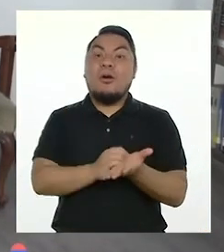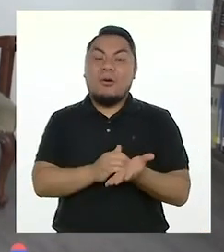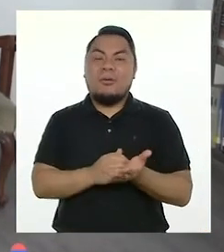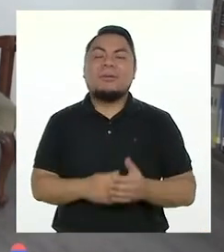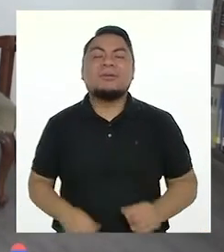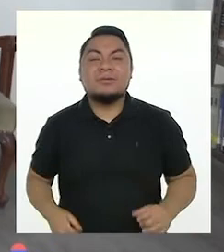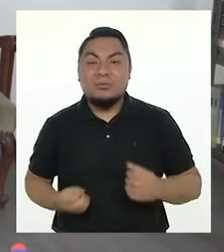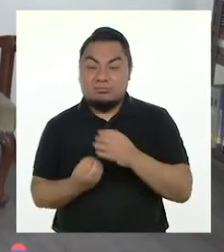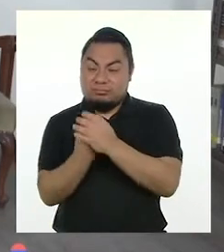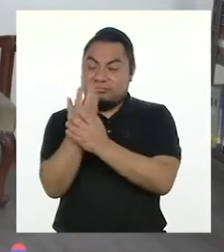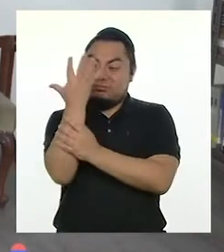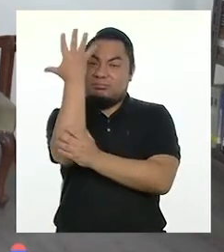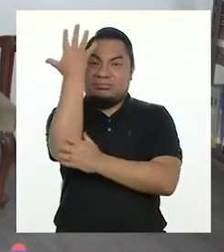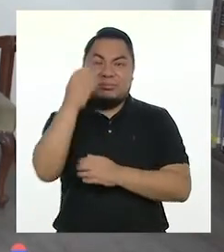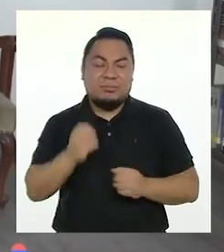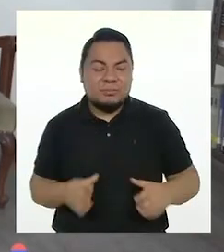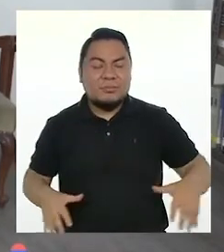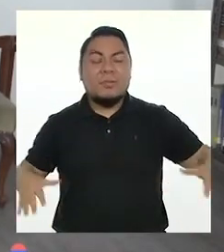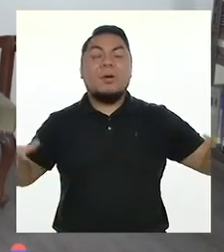un árbol enorme.